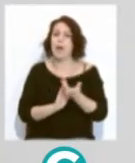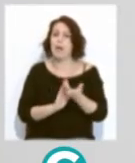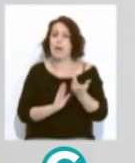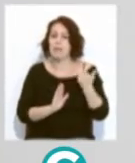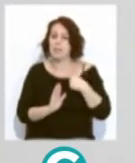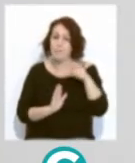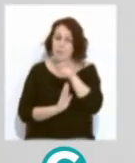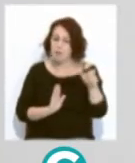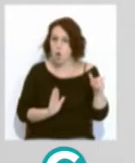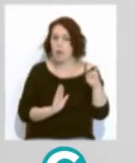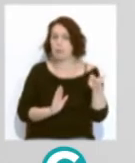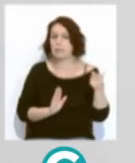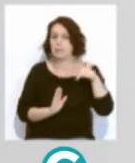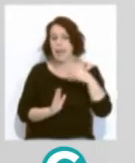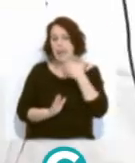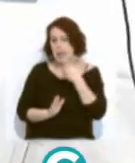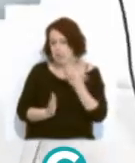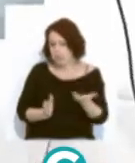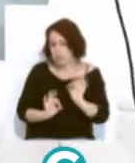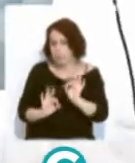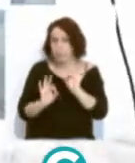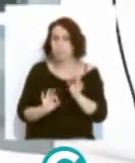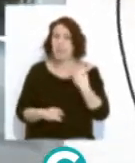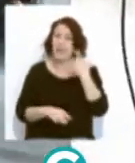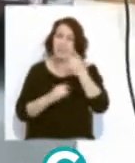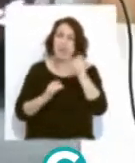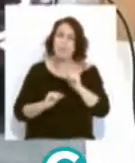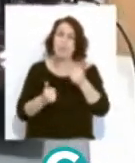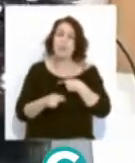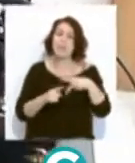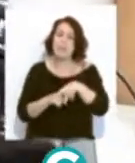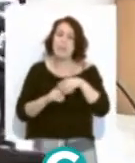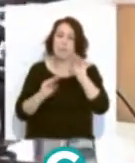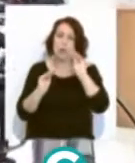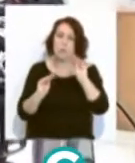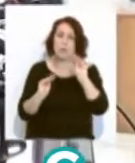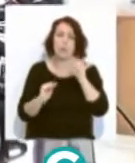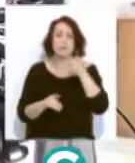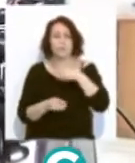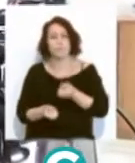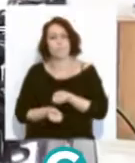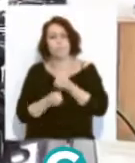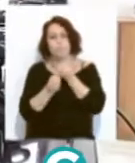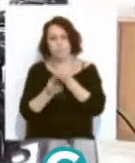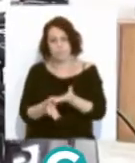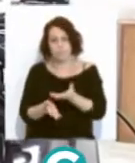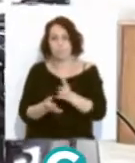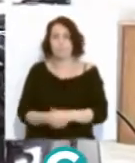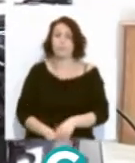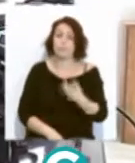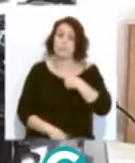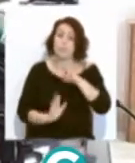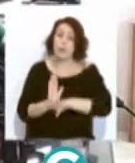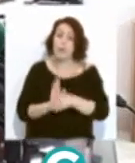personas en esta edad. La actividad se inicia con un taller de formación e información y el seguimiento del